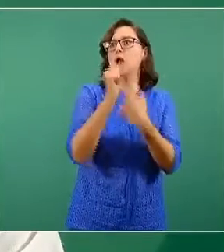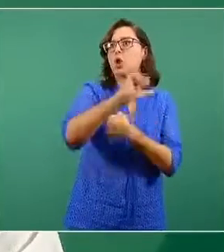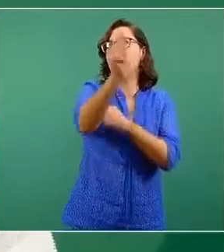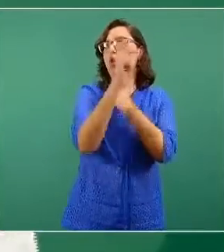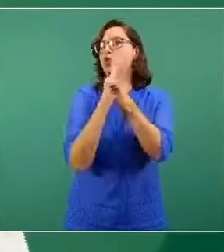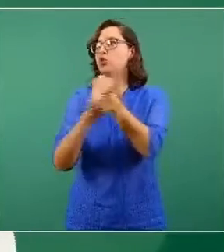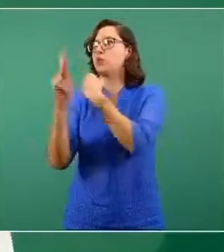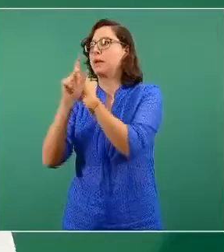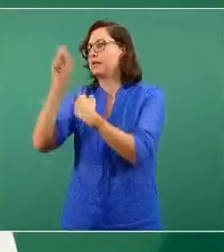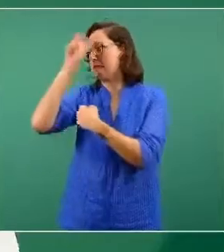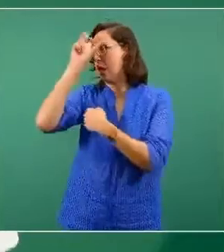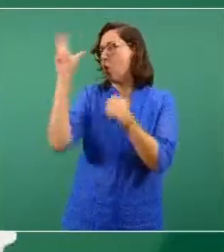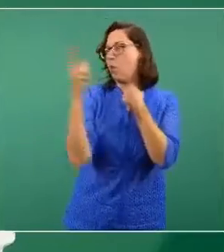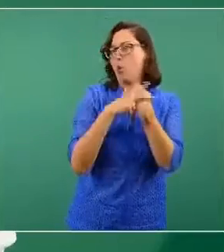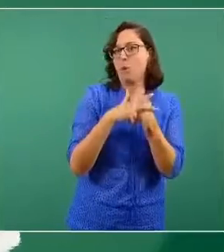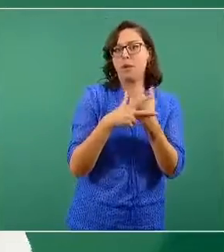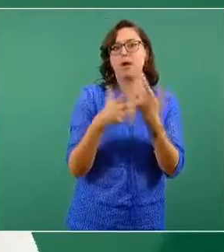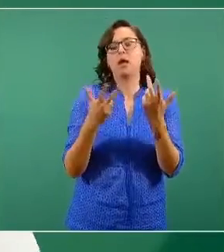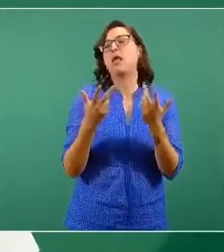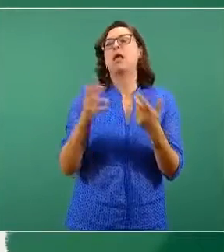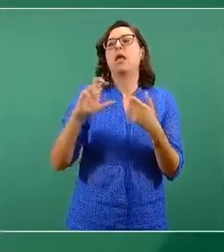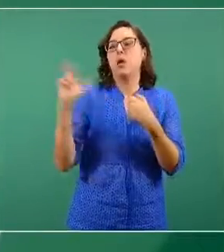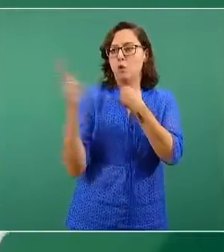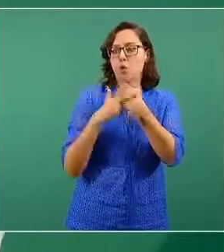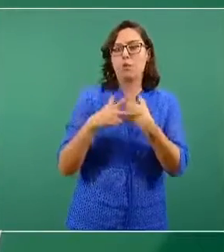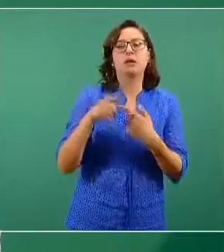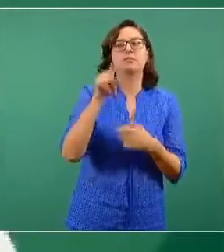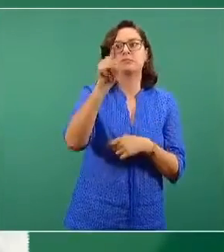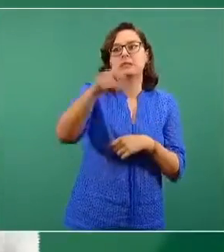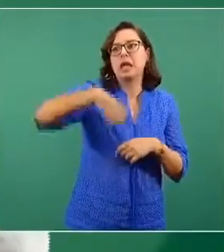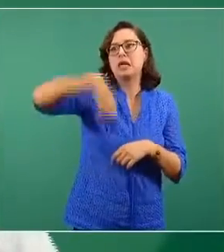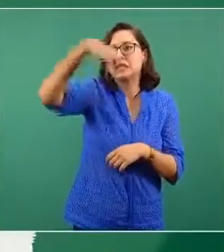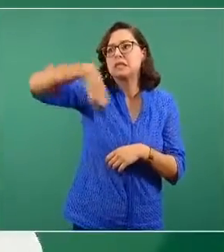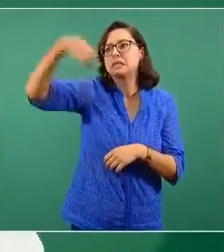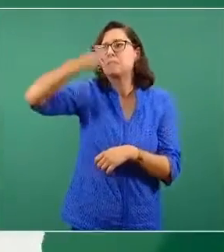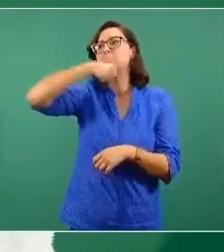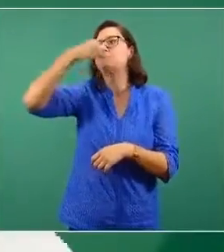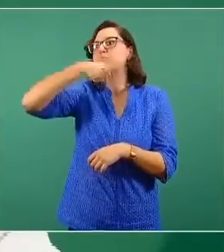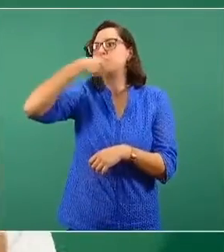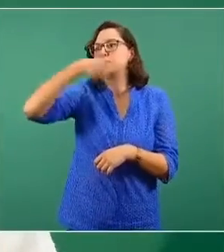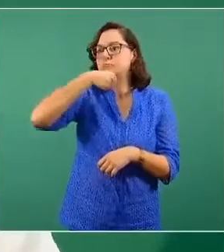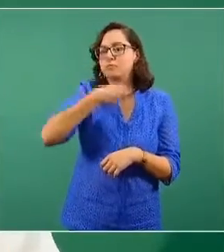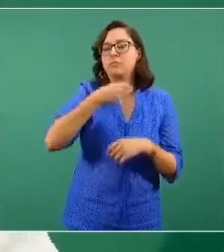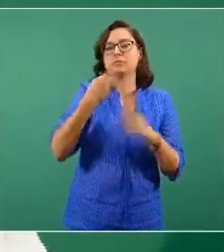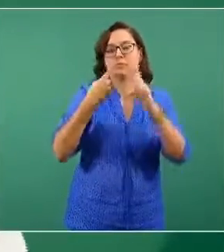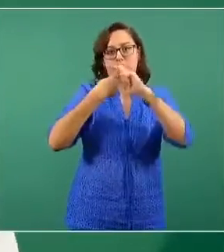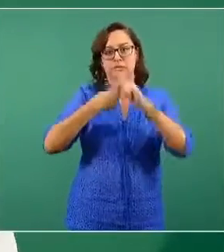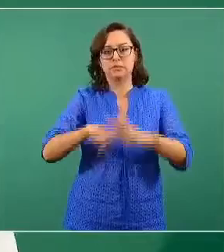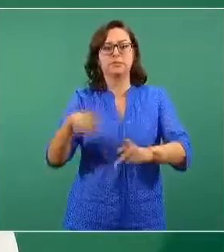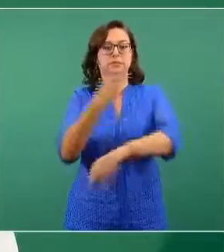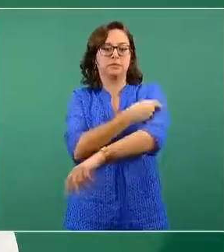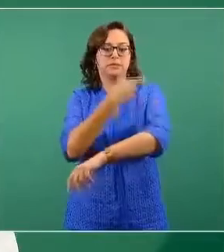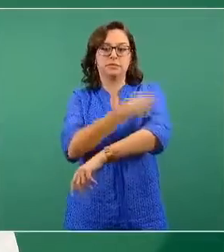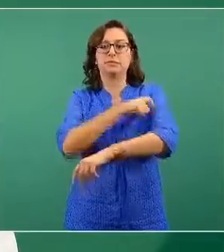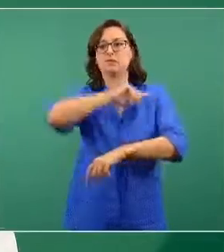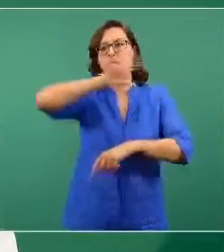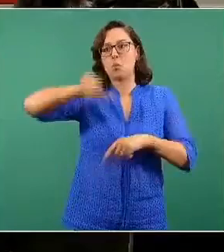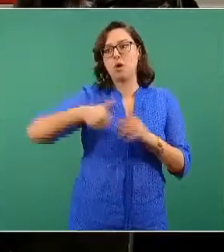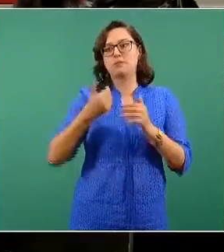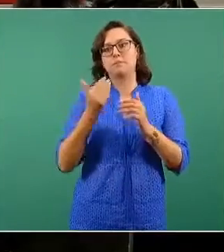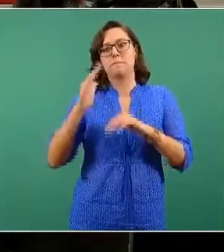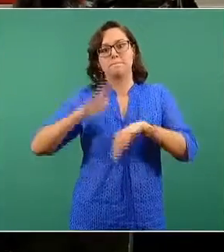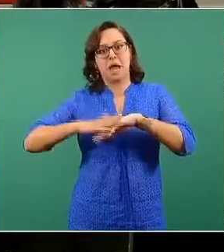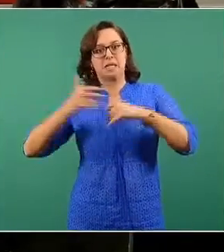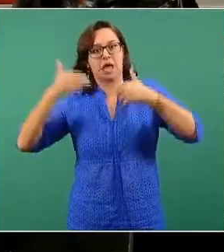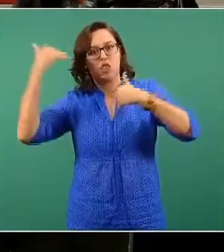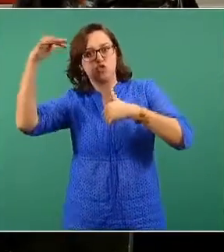vacunando, empezando por edad más avanzada y después menos y menos y menos, cuando lleguemos